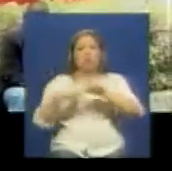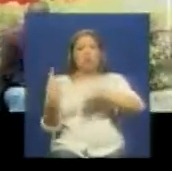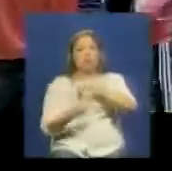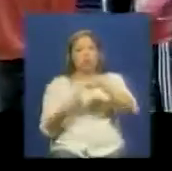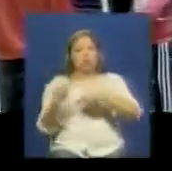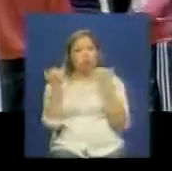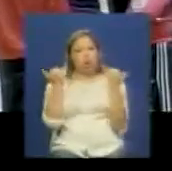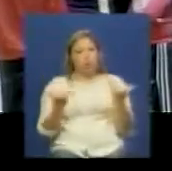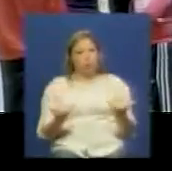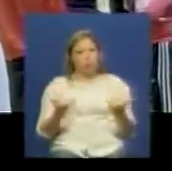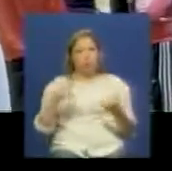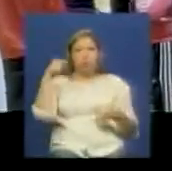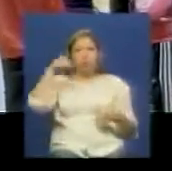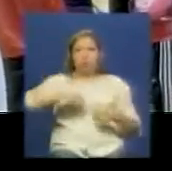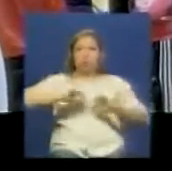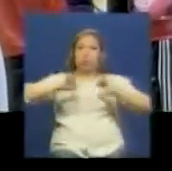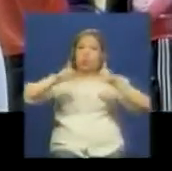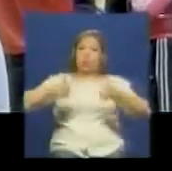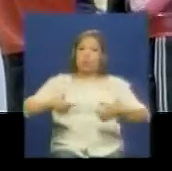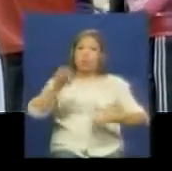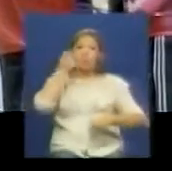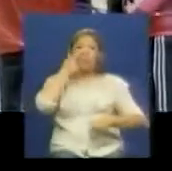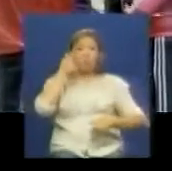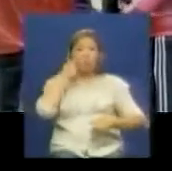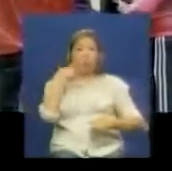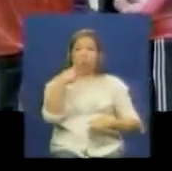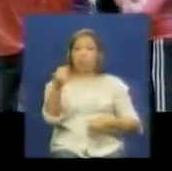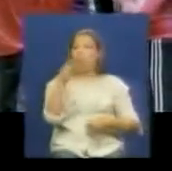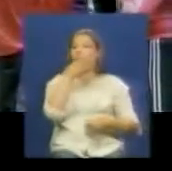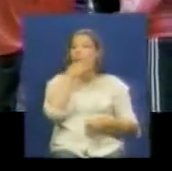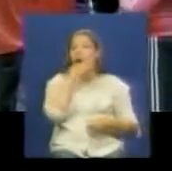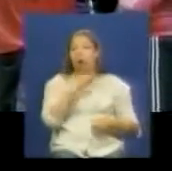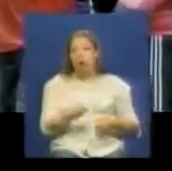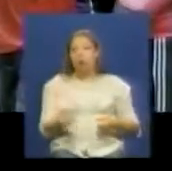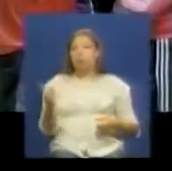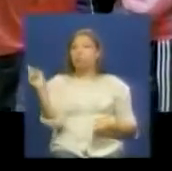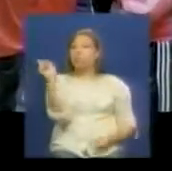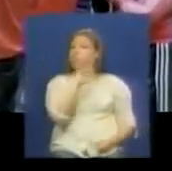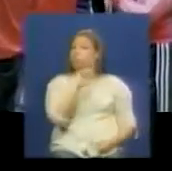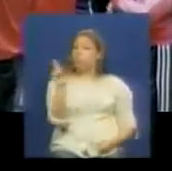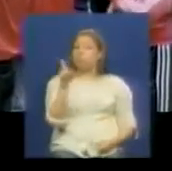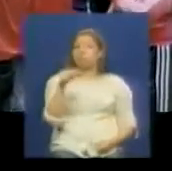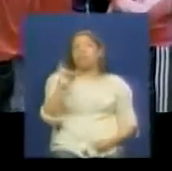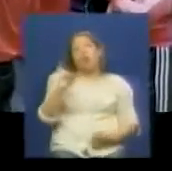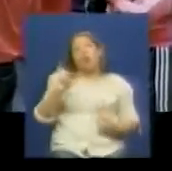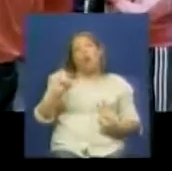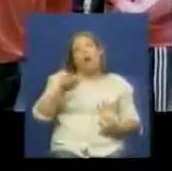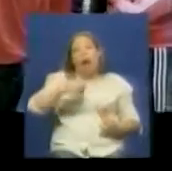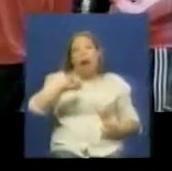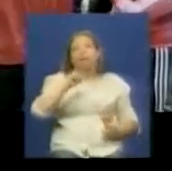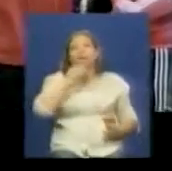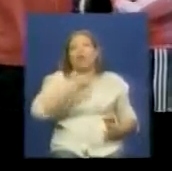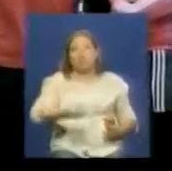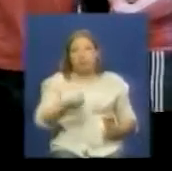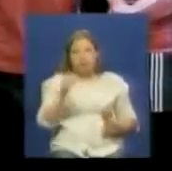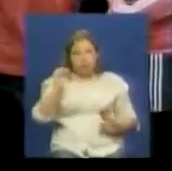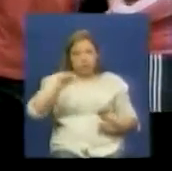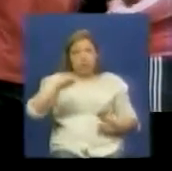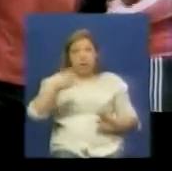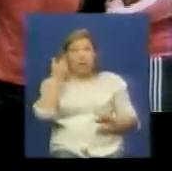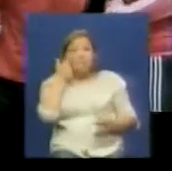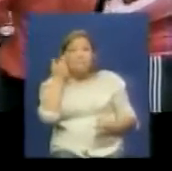revolucionaria a partir de hoy activado no hay navidad otra vez hay navidad pero la navidad es